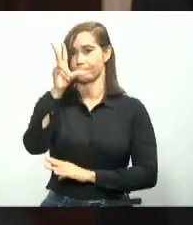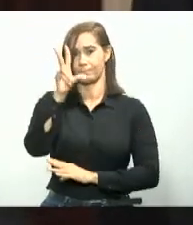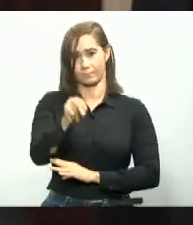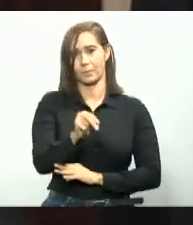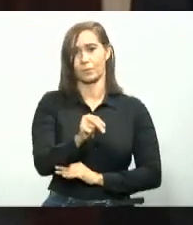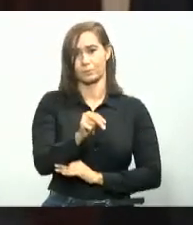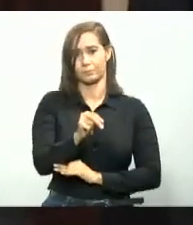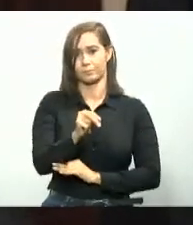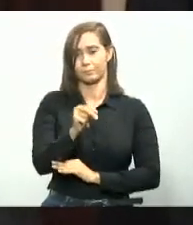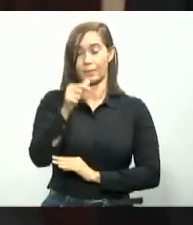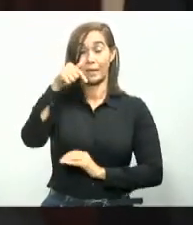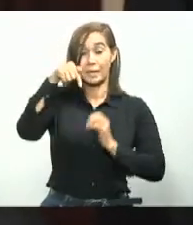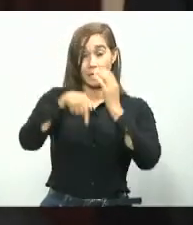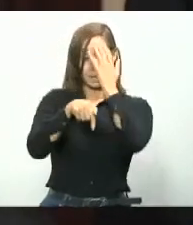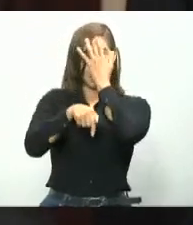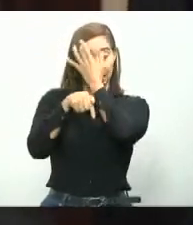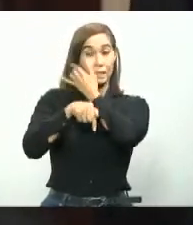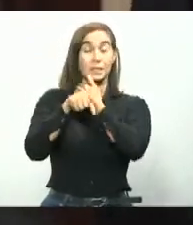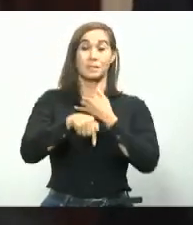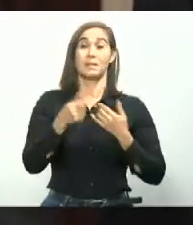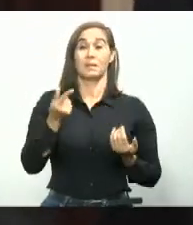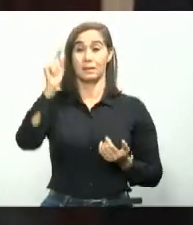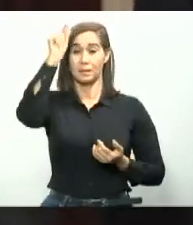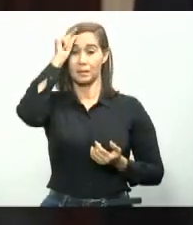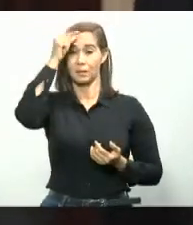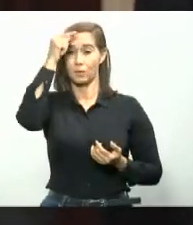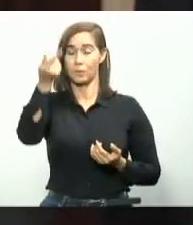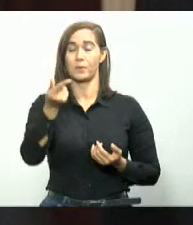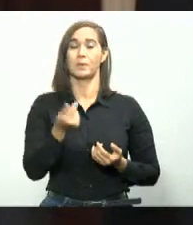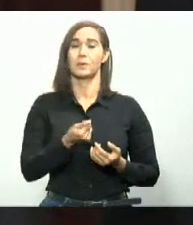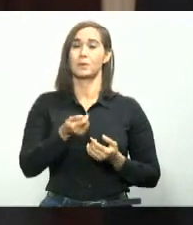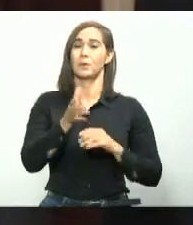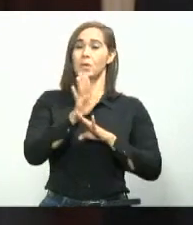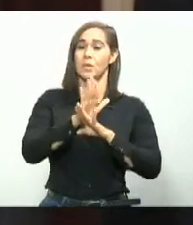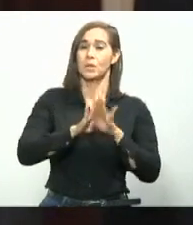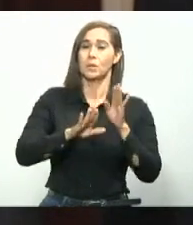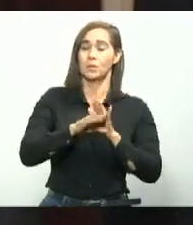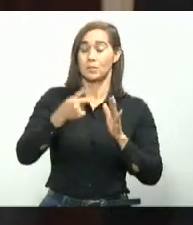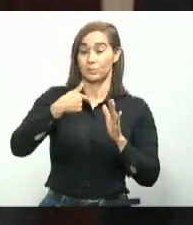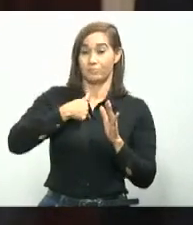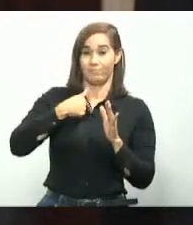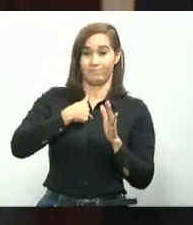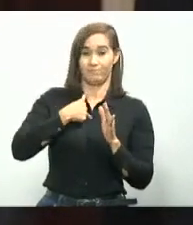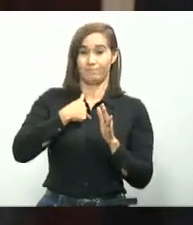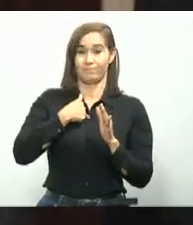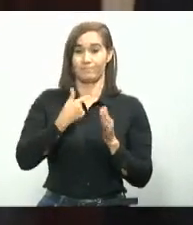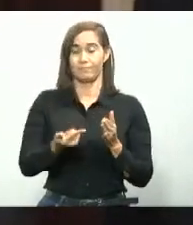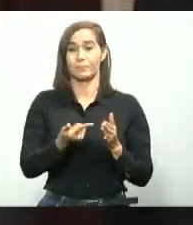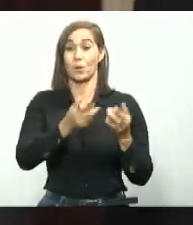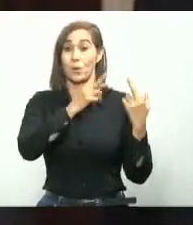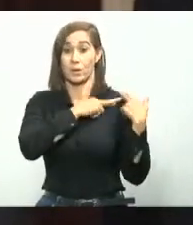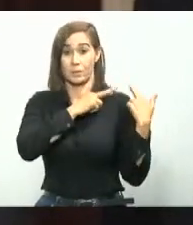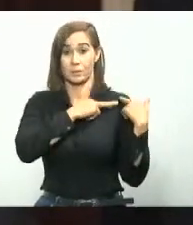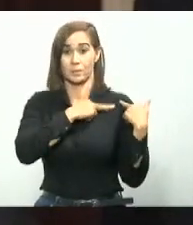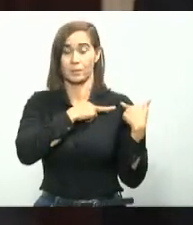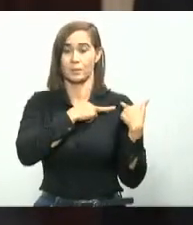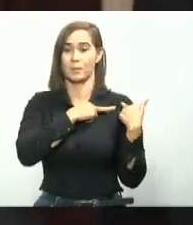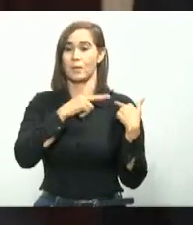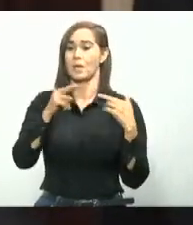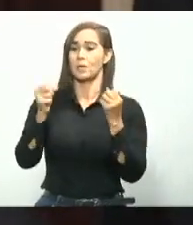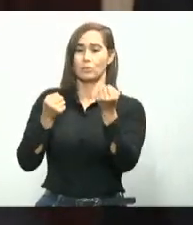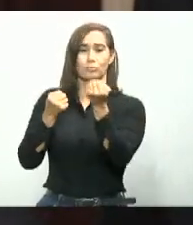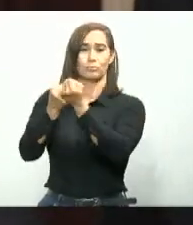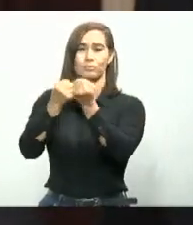Desde aquí y de la manera más solemne de la que soy capaz, les digo que no están solos.